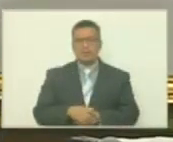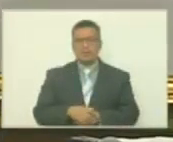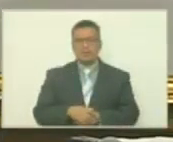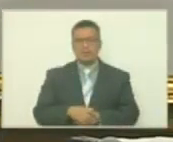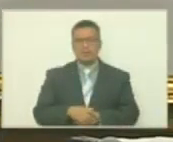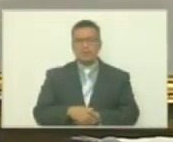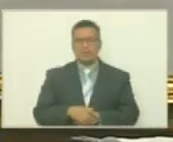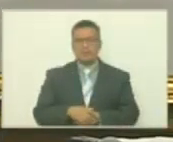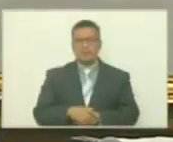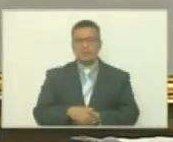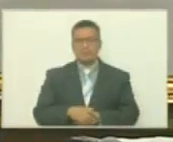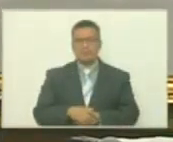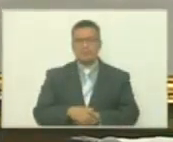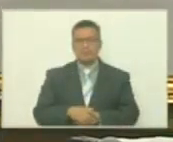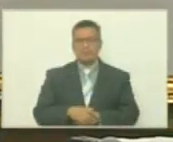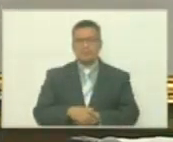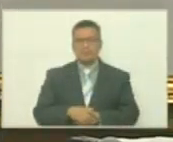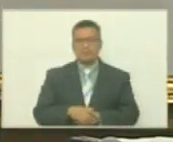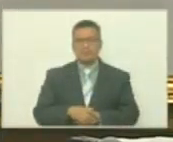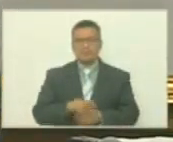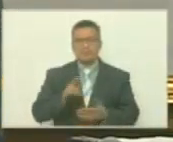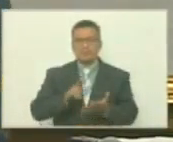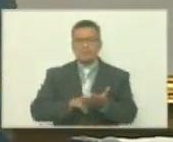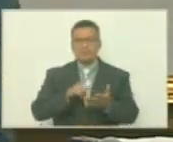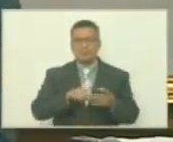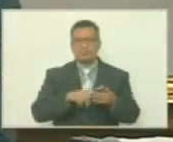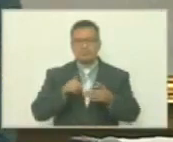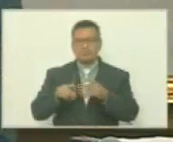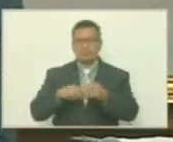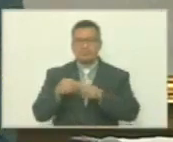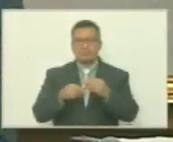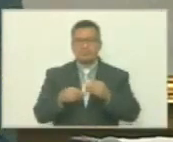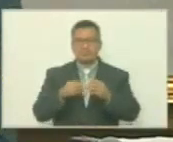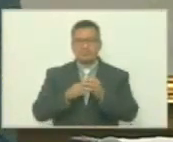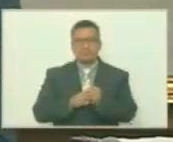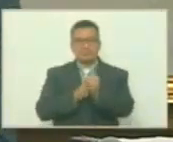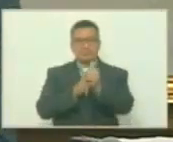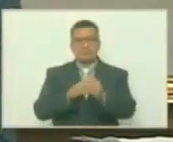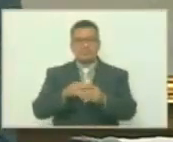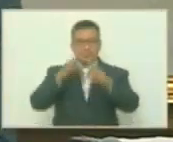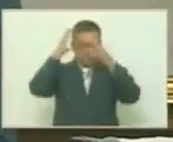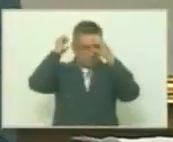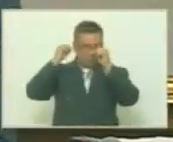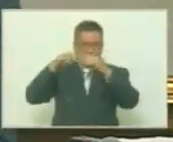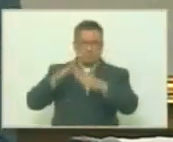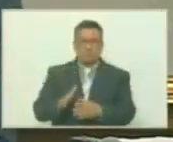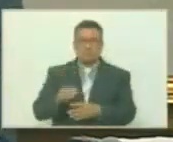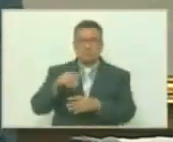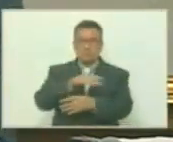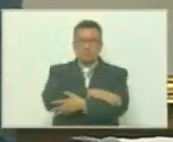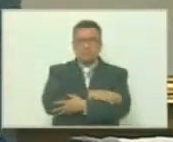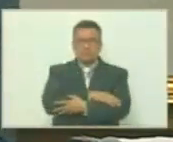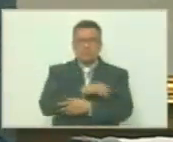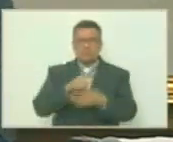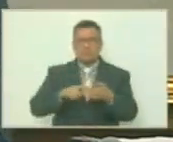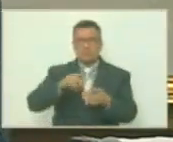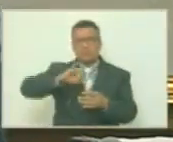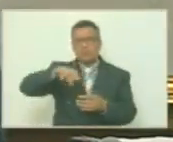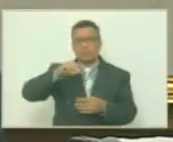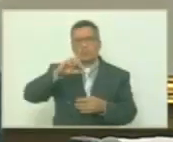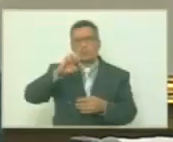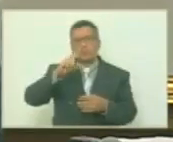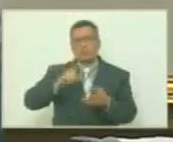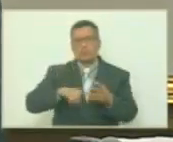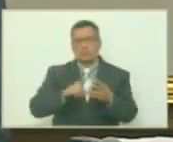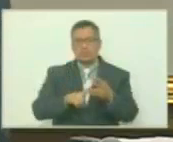según nos orienta el embajador Laborde el abrazo de José de San Martín y